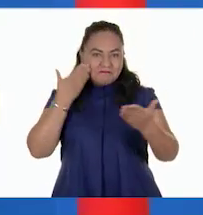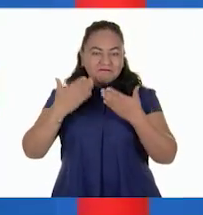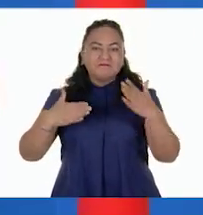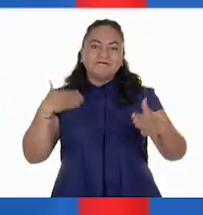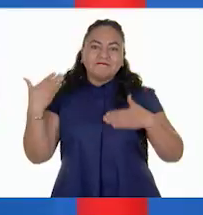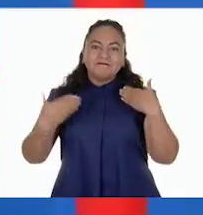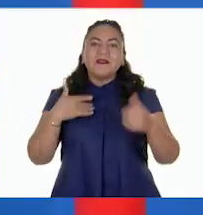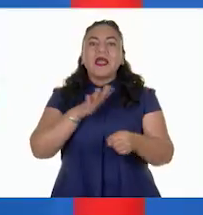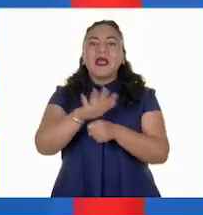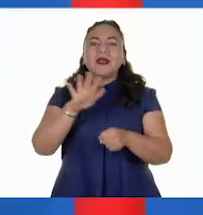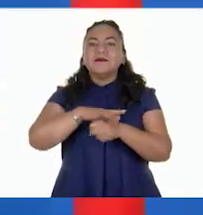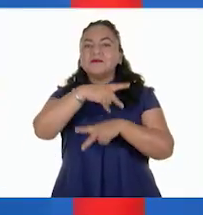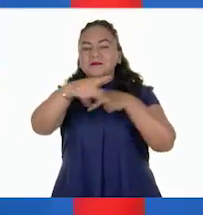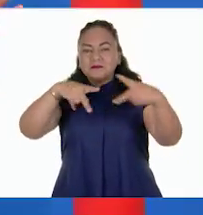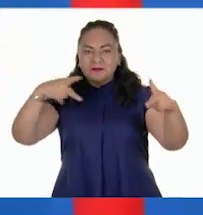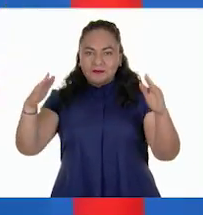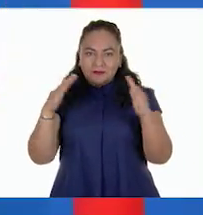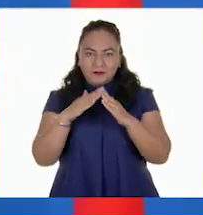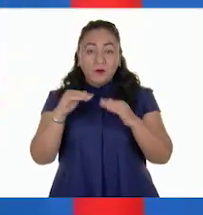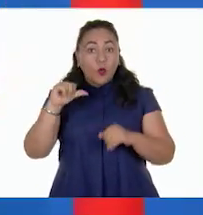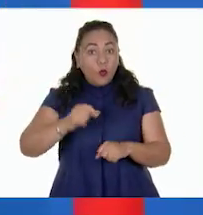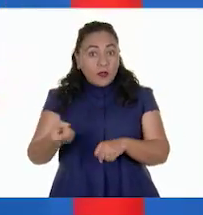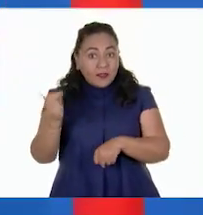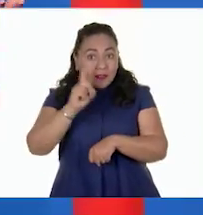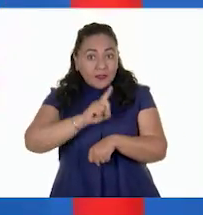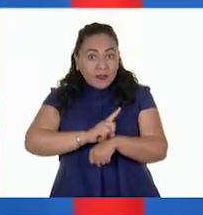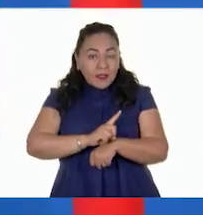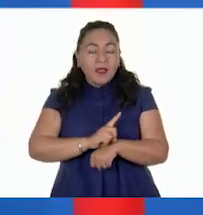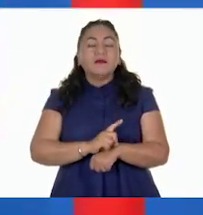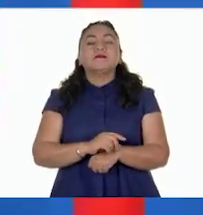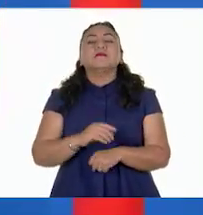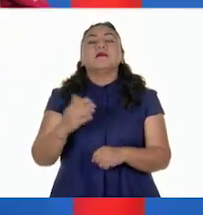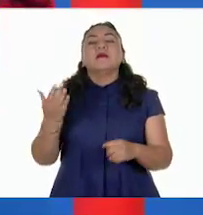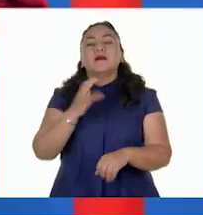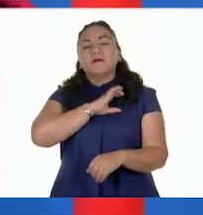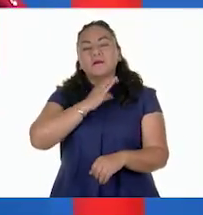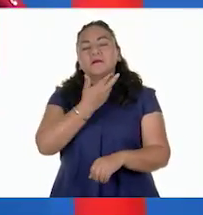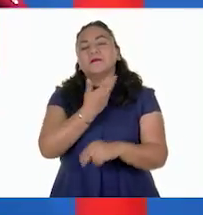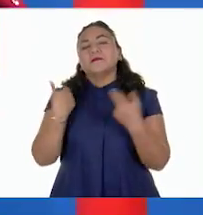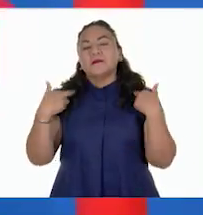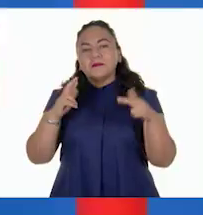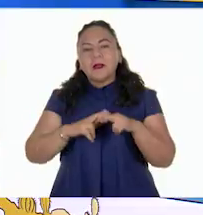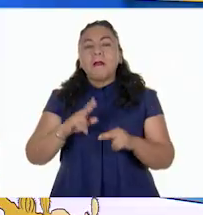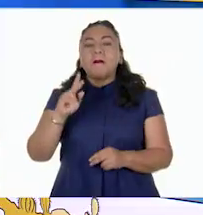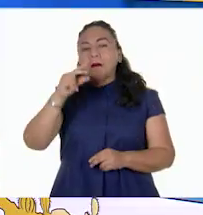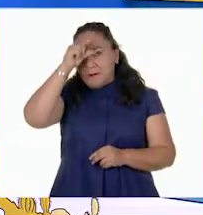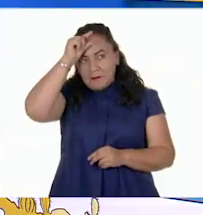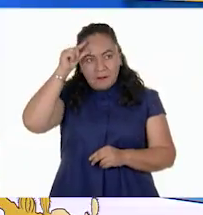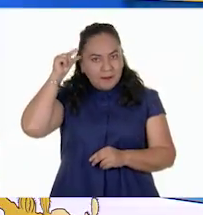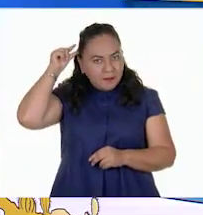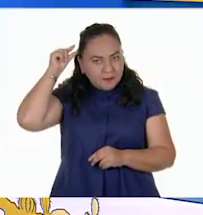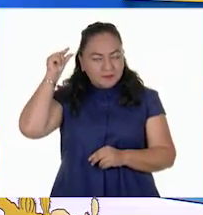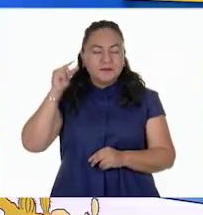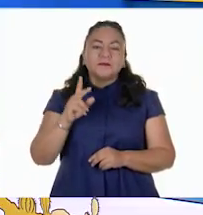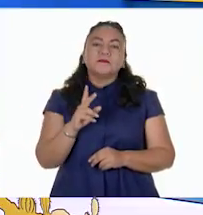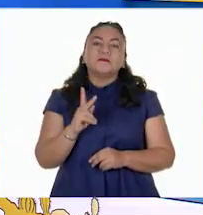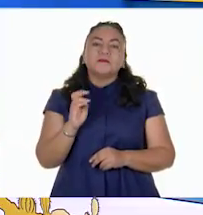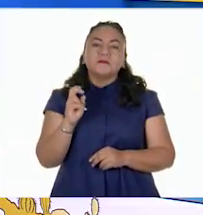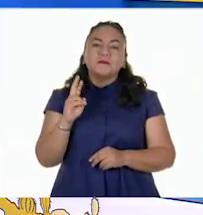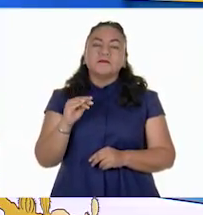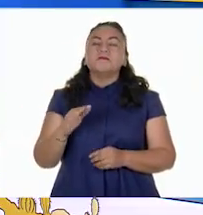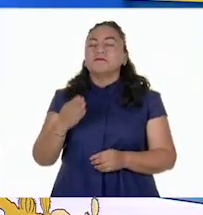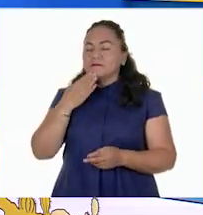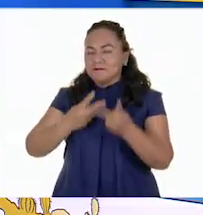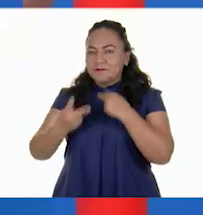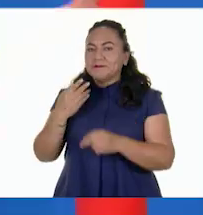divertirnos desde nuestros hogares. Y el día de hoy nos acompaña nuestro querido profesor Pedro Fabián. Aestro, bienvenido. Muchas gracias,